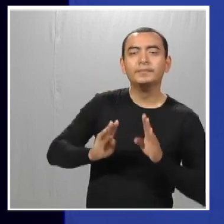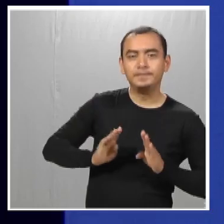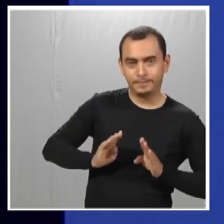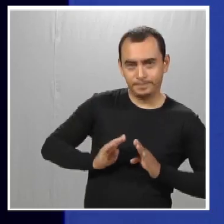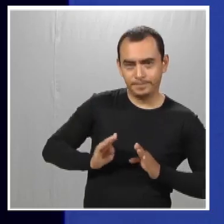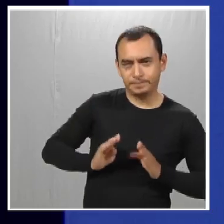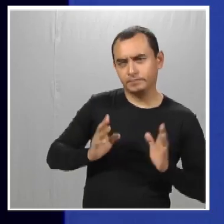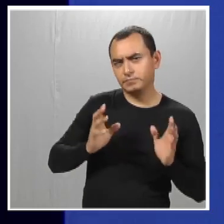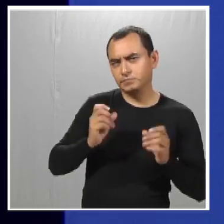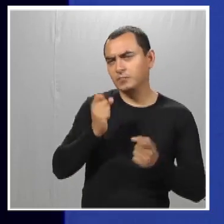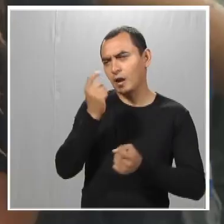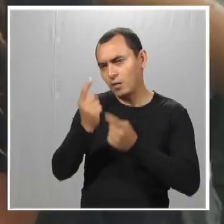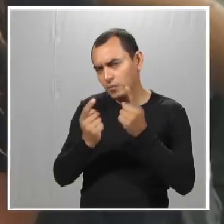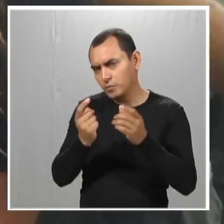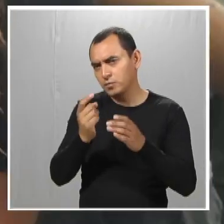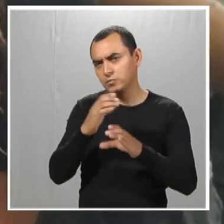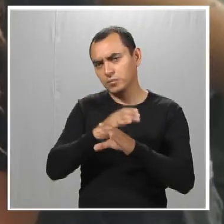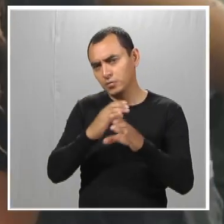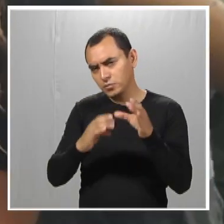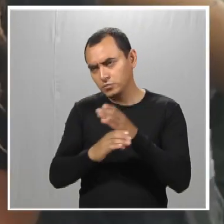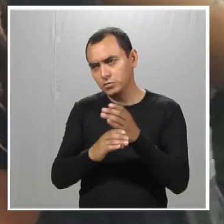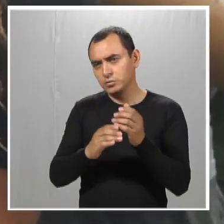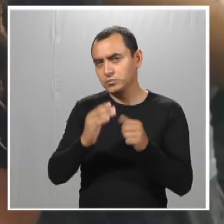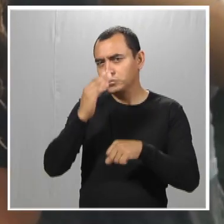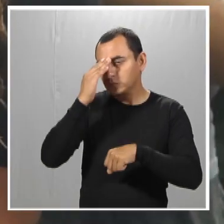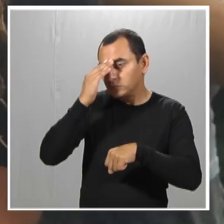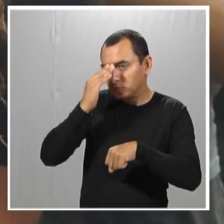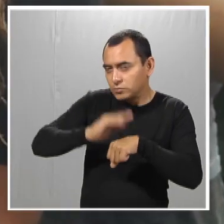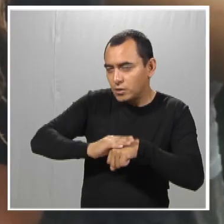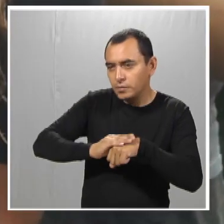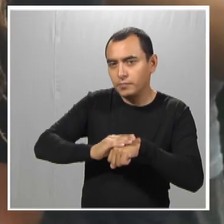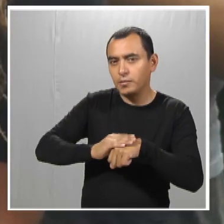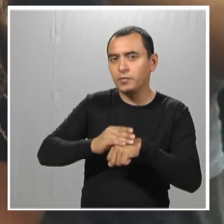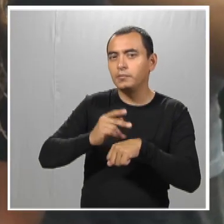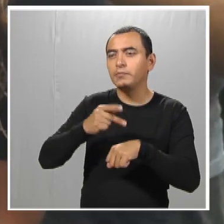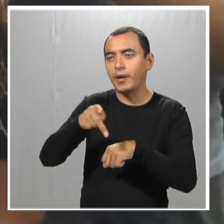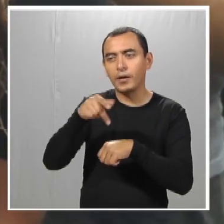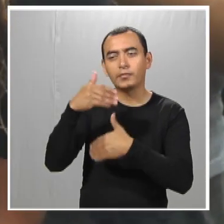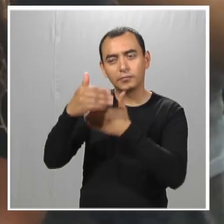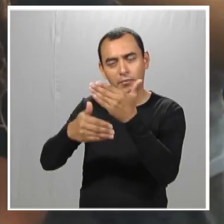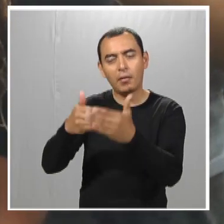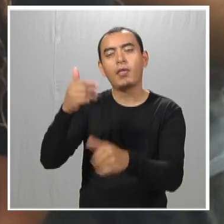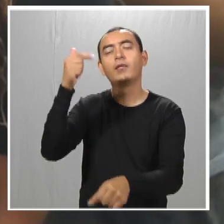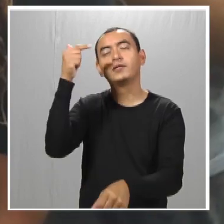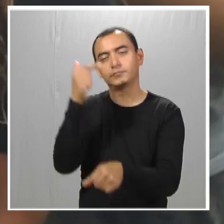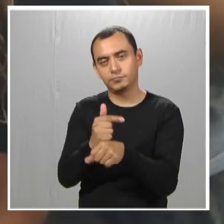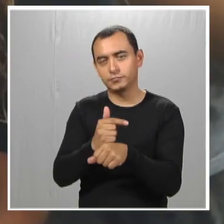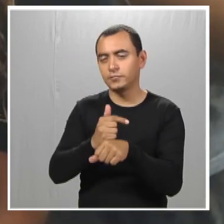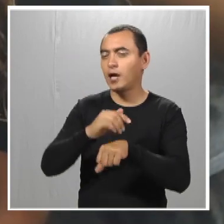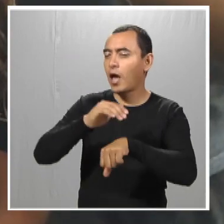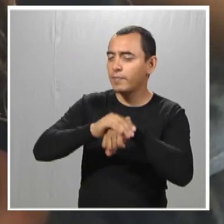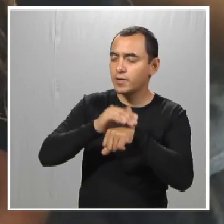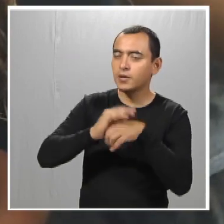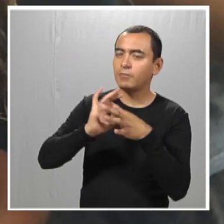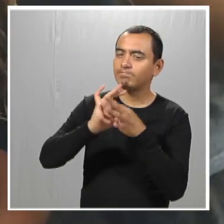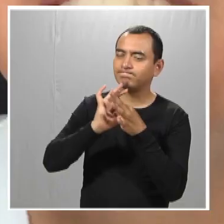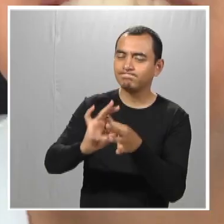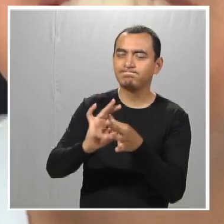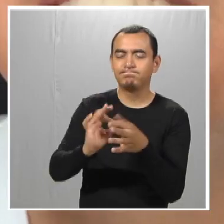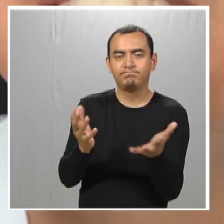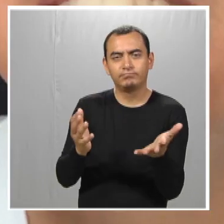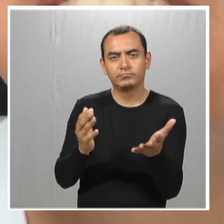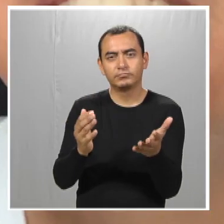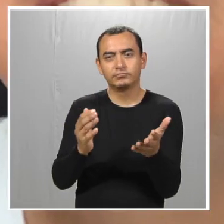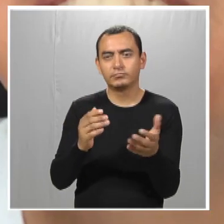pues, cosas que igual fueran de su importancia, pero tú lo vas a descubrir, ¿no? A final de cuentas siendo amigo del chico